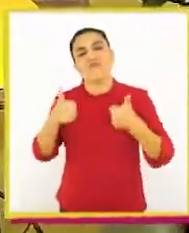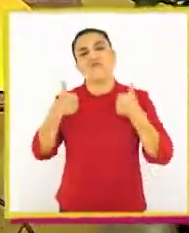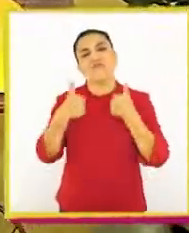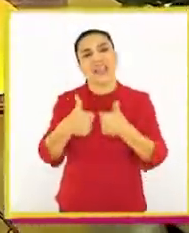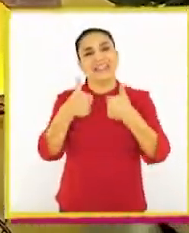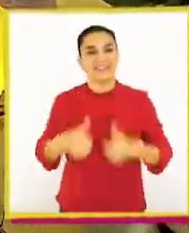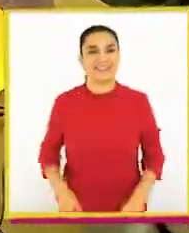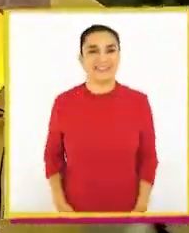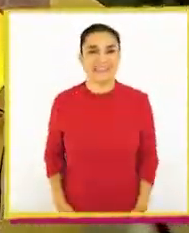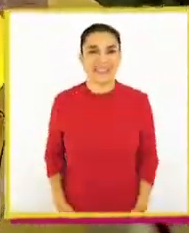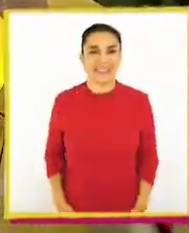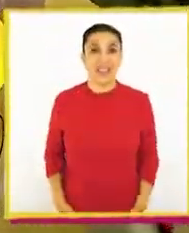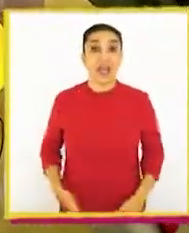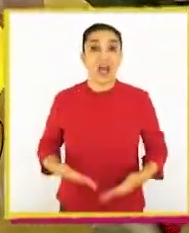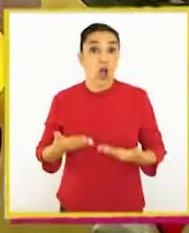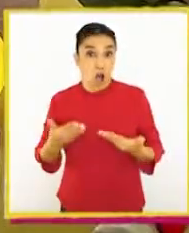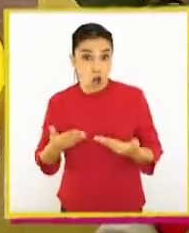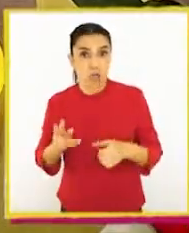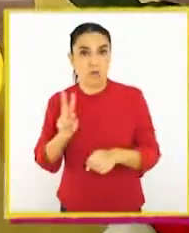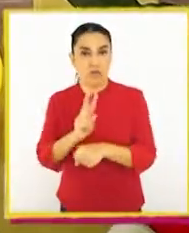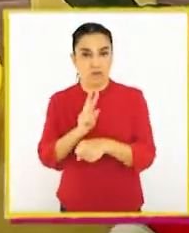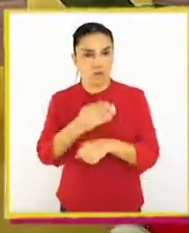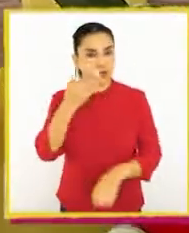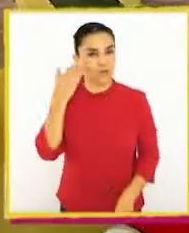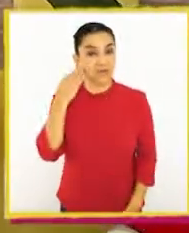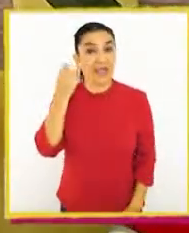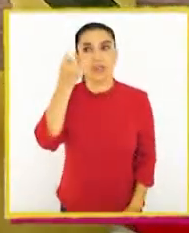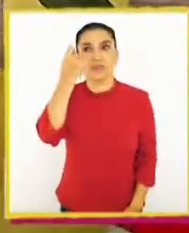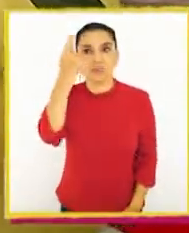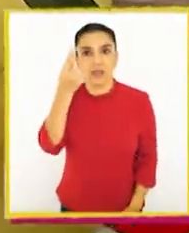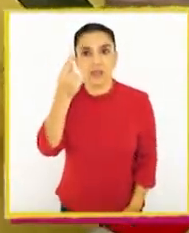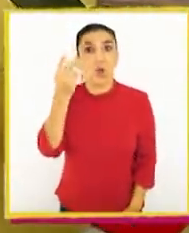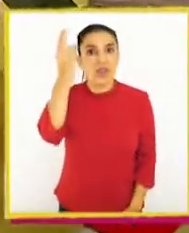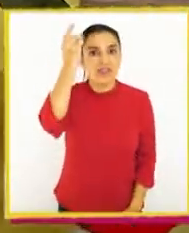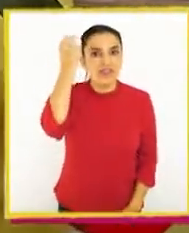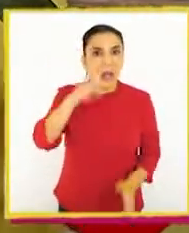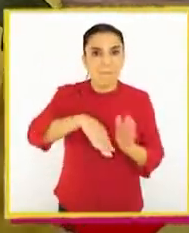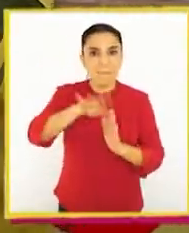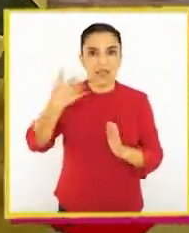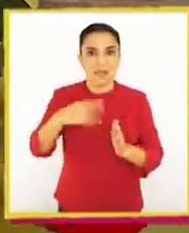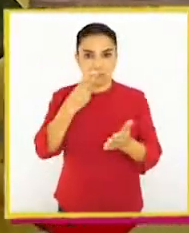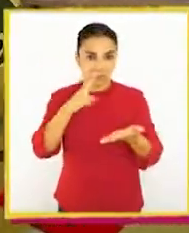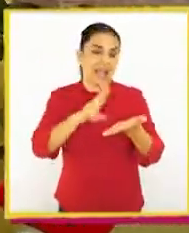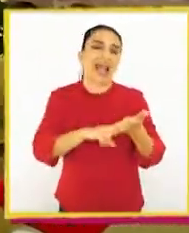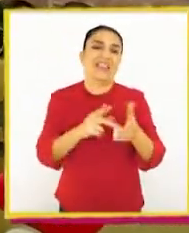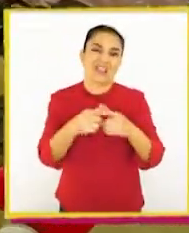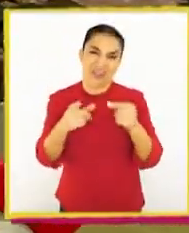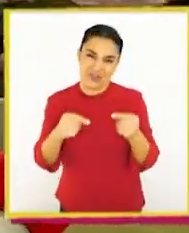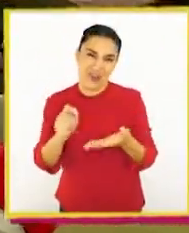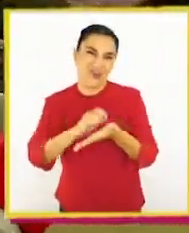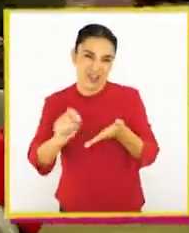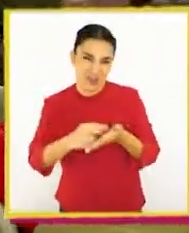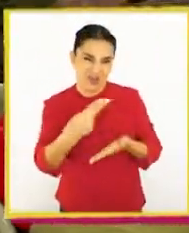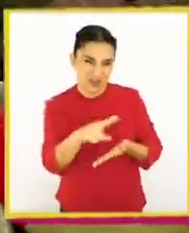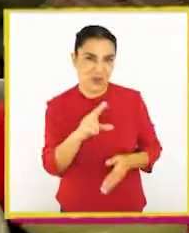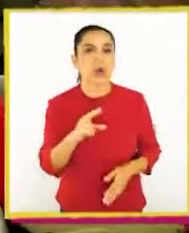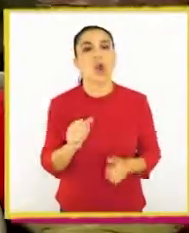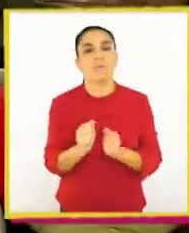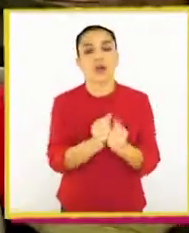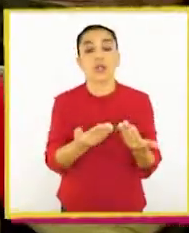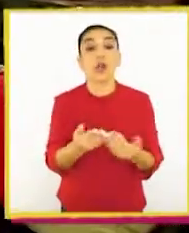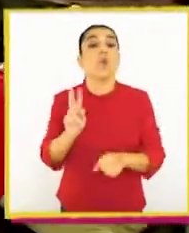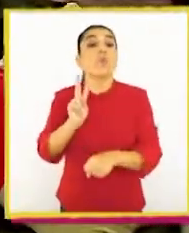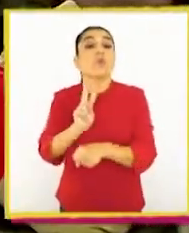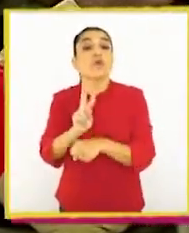bueno! Hoy con la profesora Vicky vimos la idea central de la carta que mi sobrino le había escrito a los compañeros, ¿cierto? Con el